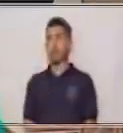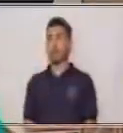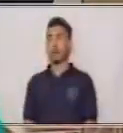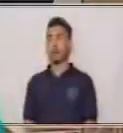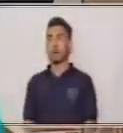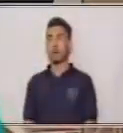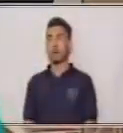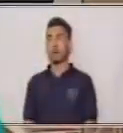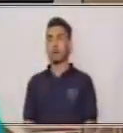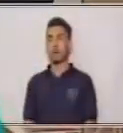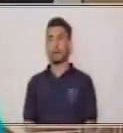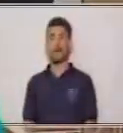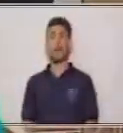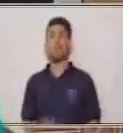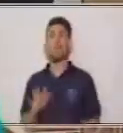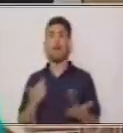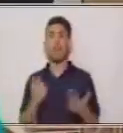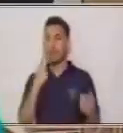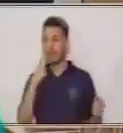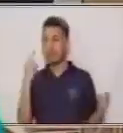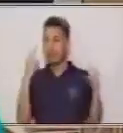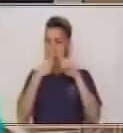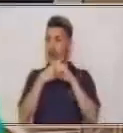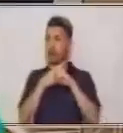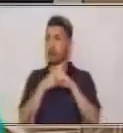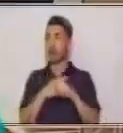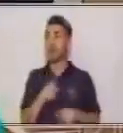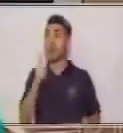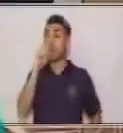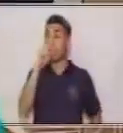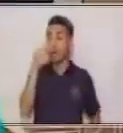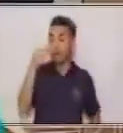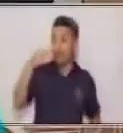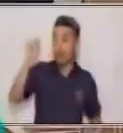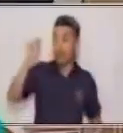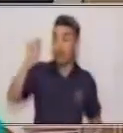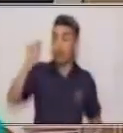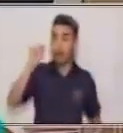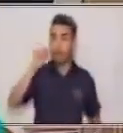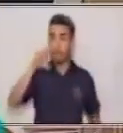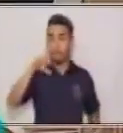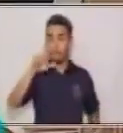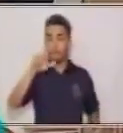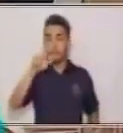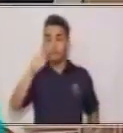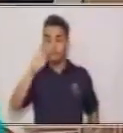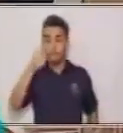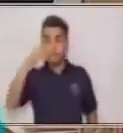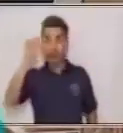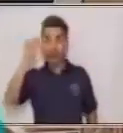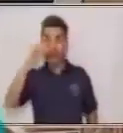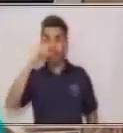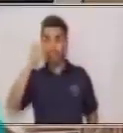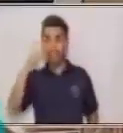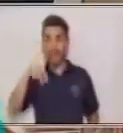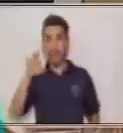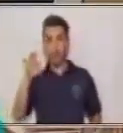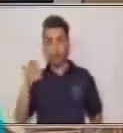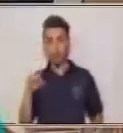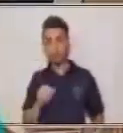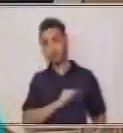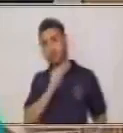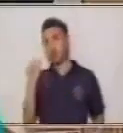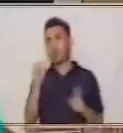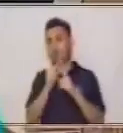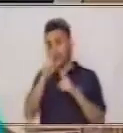No, no lo escribí bien. ¿Cuál fue el error? Muy bien, no le puse la tilde en la A. Ese es el error. ¿Qué otra palabra escribí? A ver si